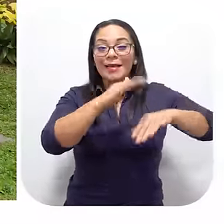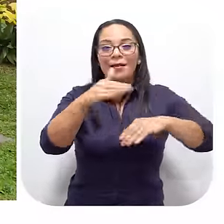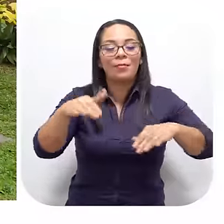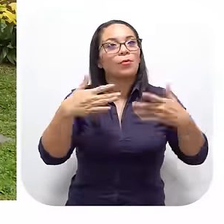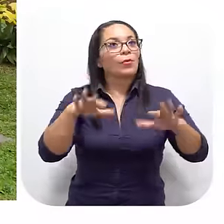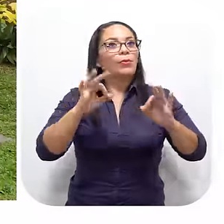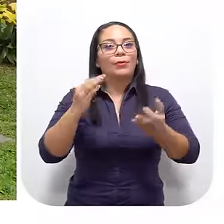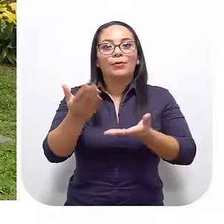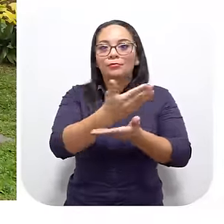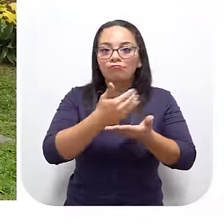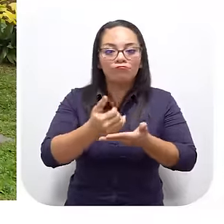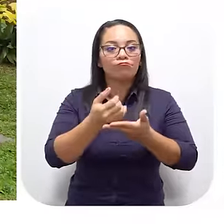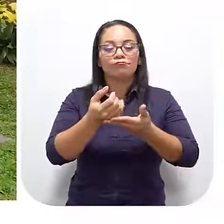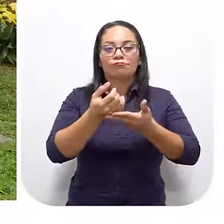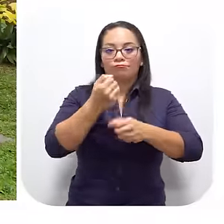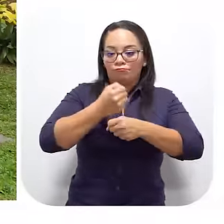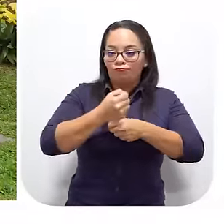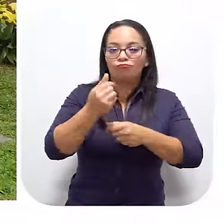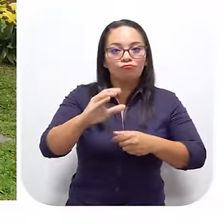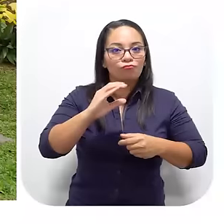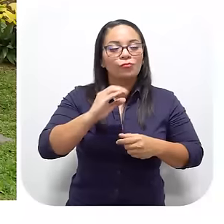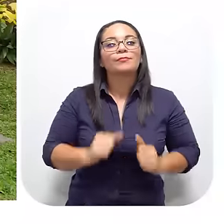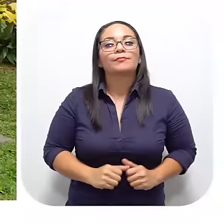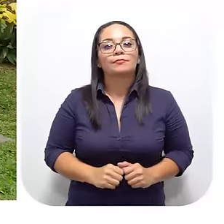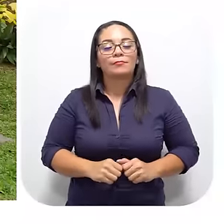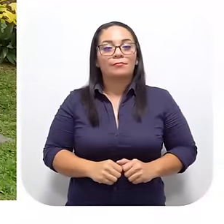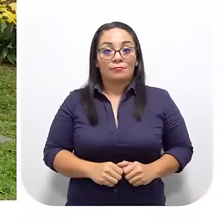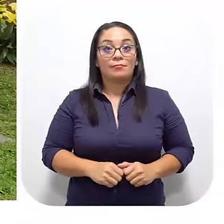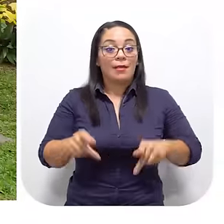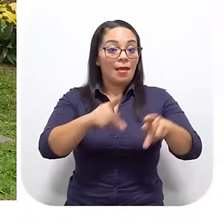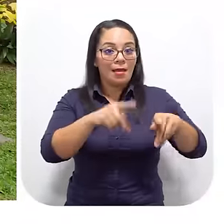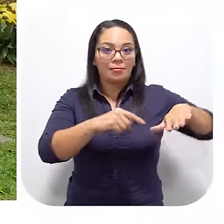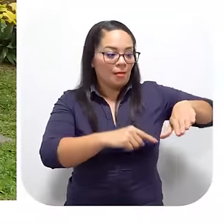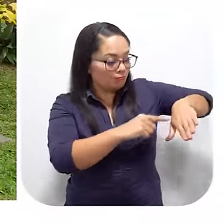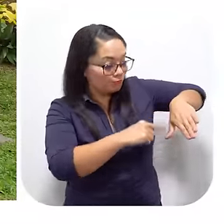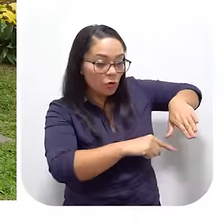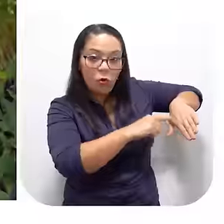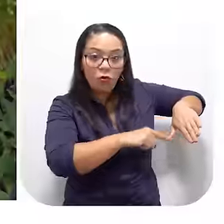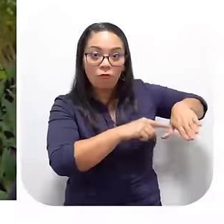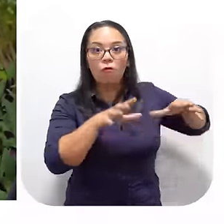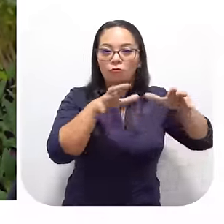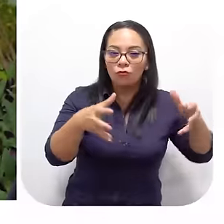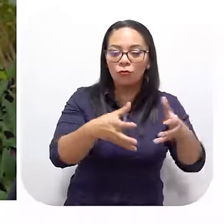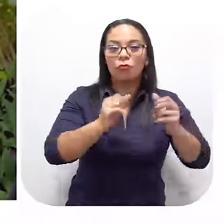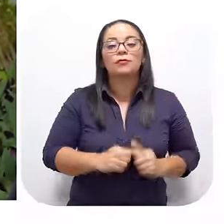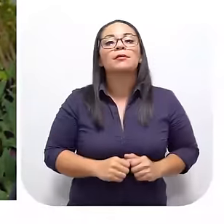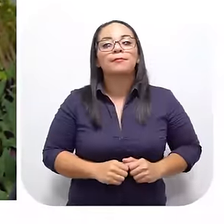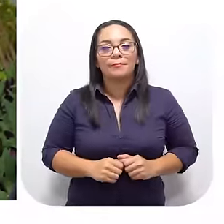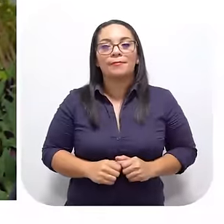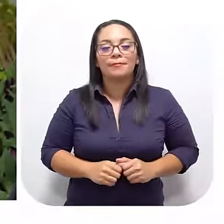reconversión De la actividad Donde recibimos gente De todo el golfo Que trae